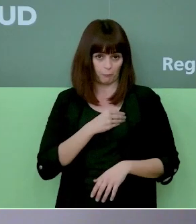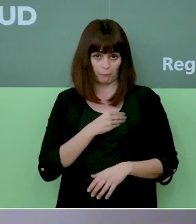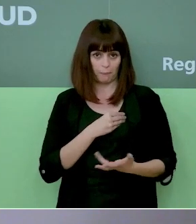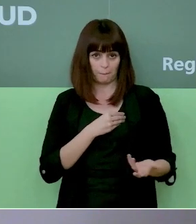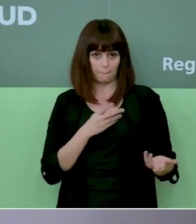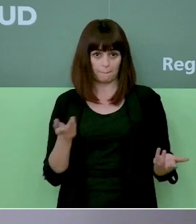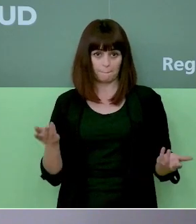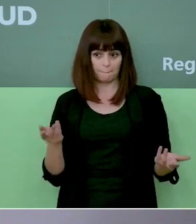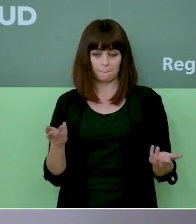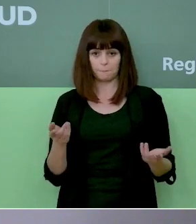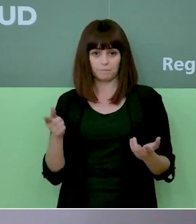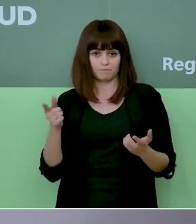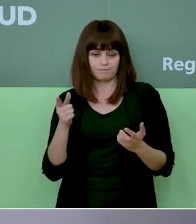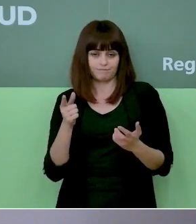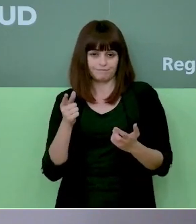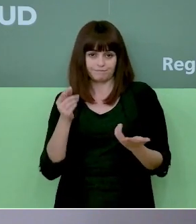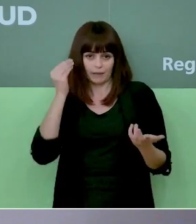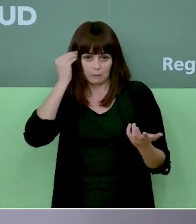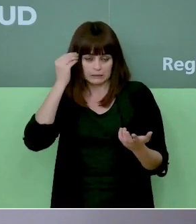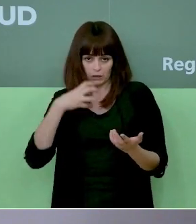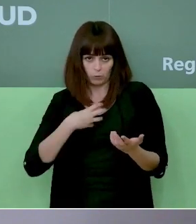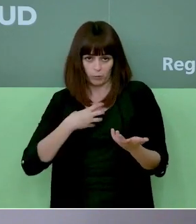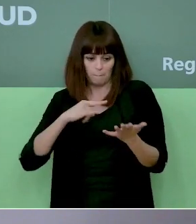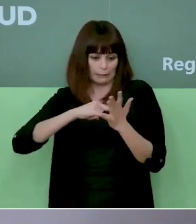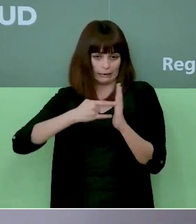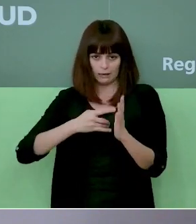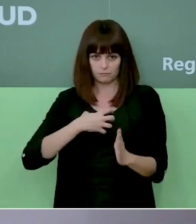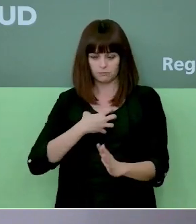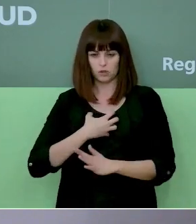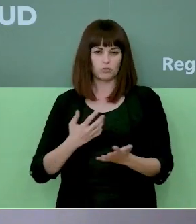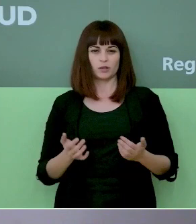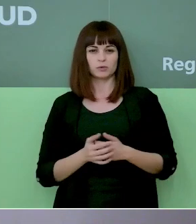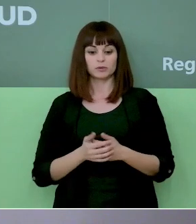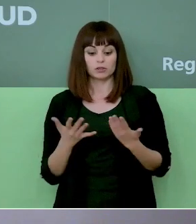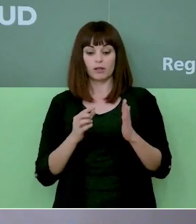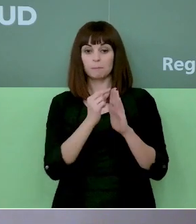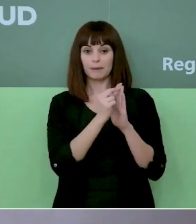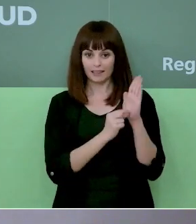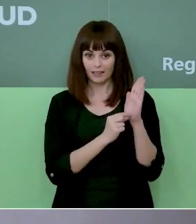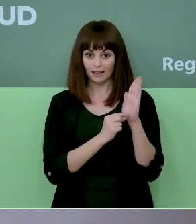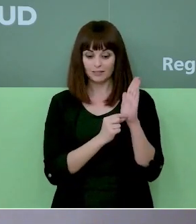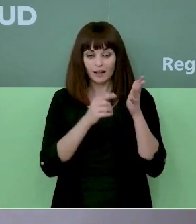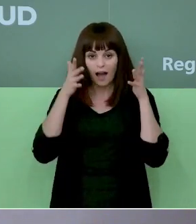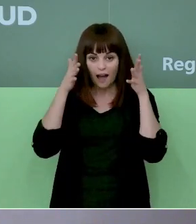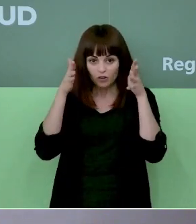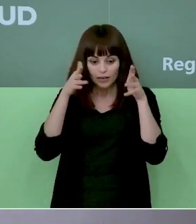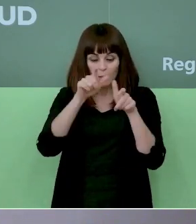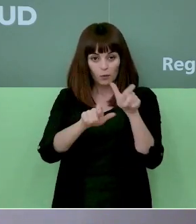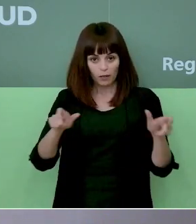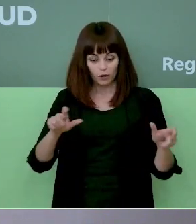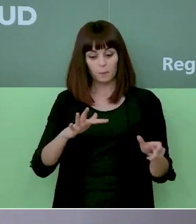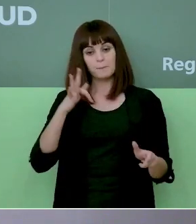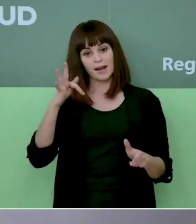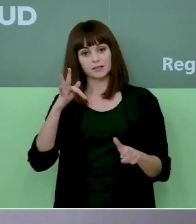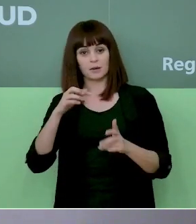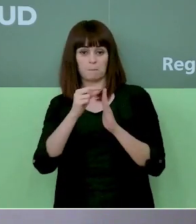yo creo que es implanteable realmente. Entonces, todas las medidas que se aconsejan a la población más las medidas